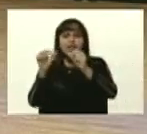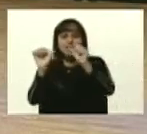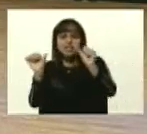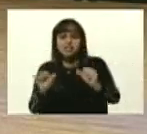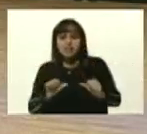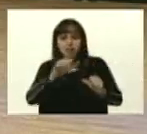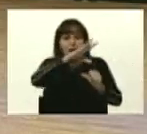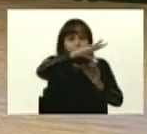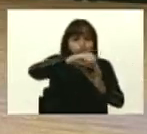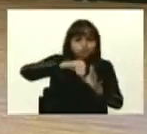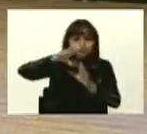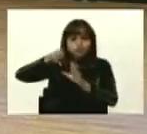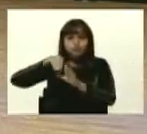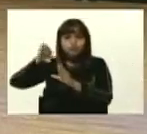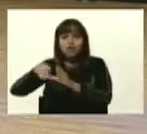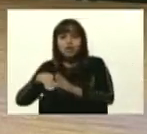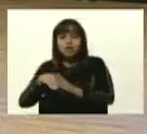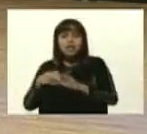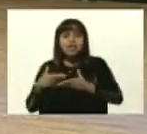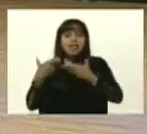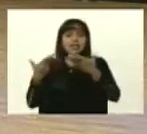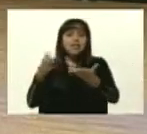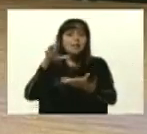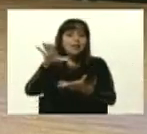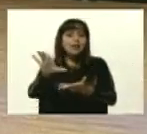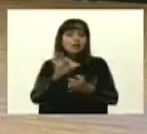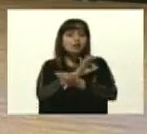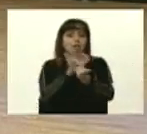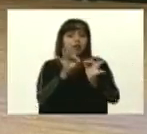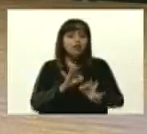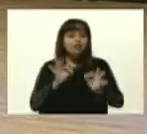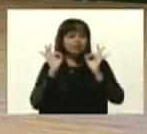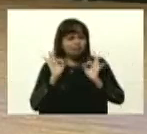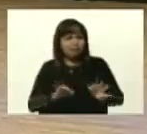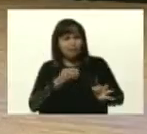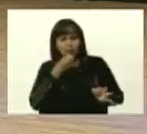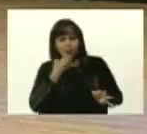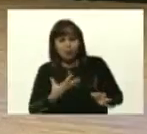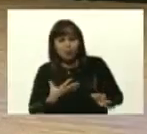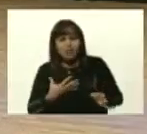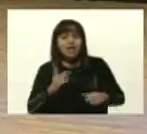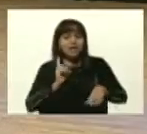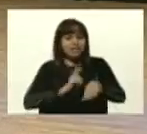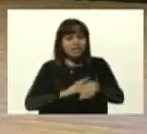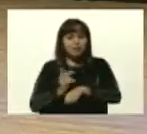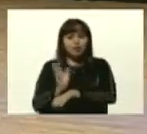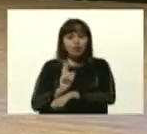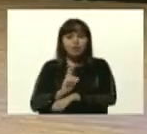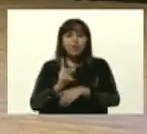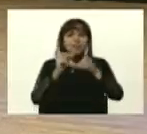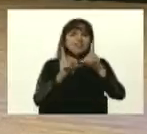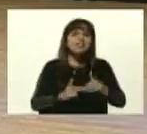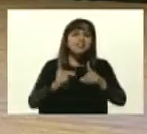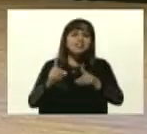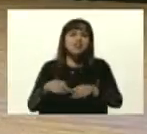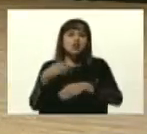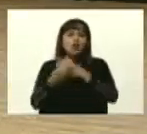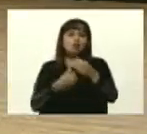acabamos de mostrar y poder suministrarle al país una herramienta eficiente y a tiempo para la toma de decisiones.